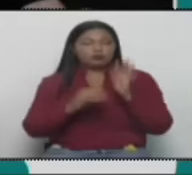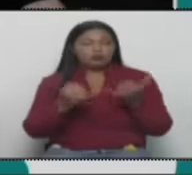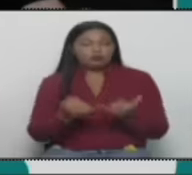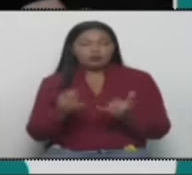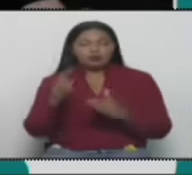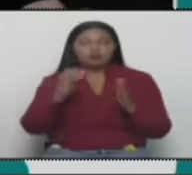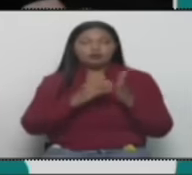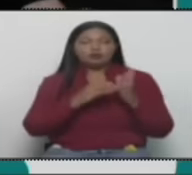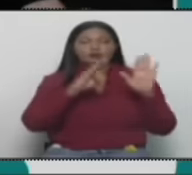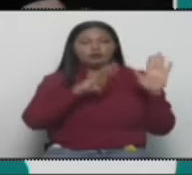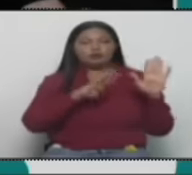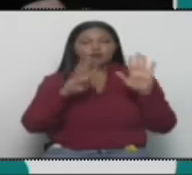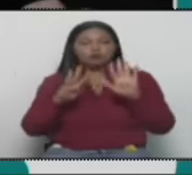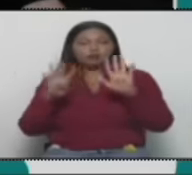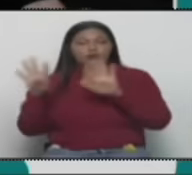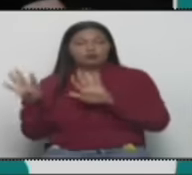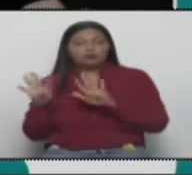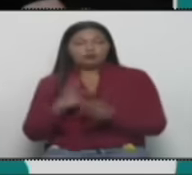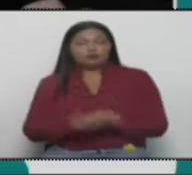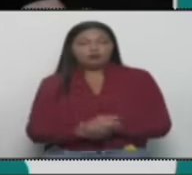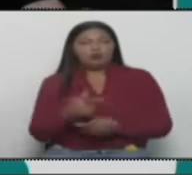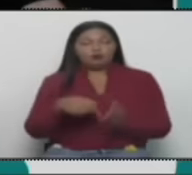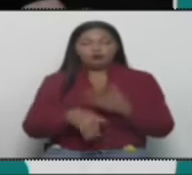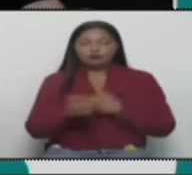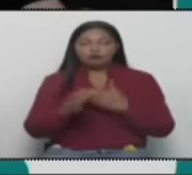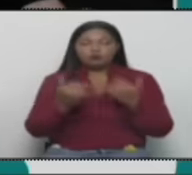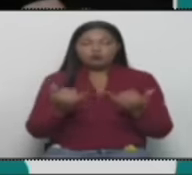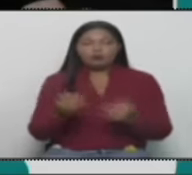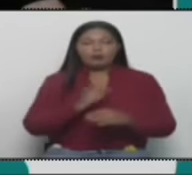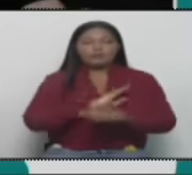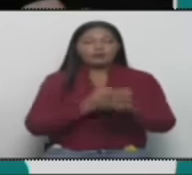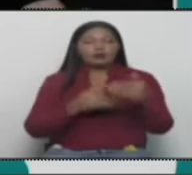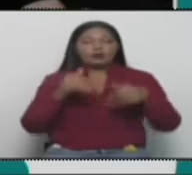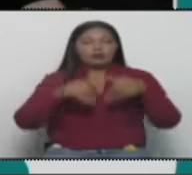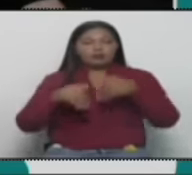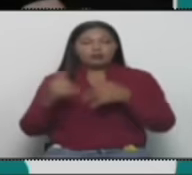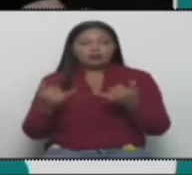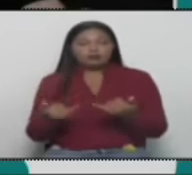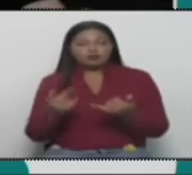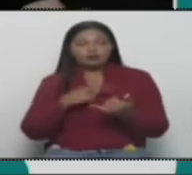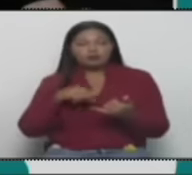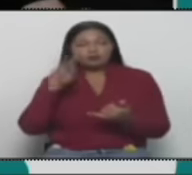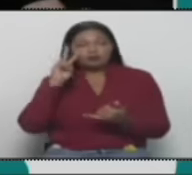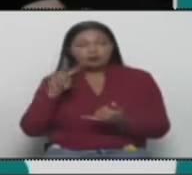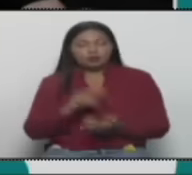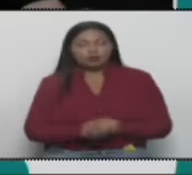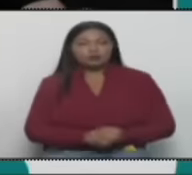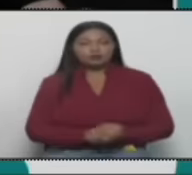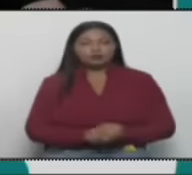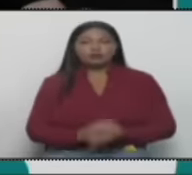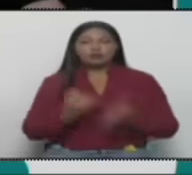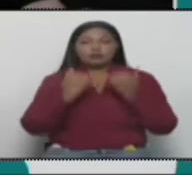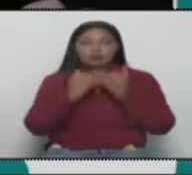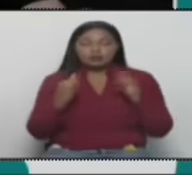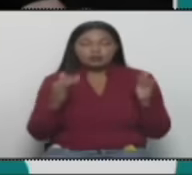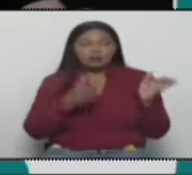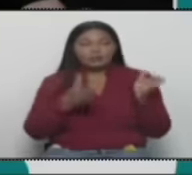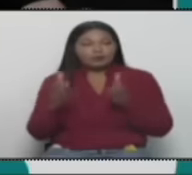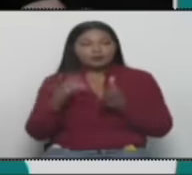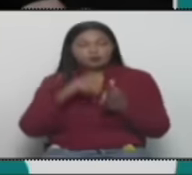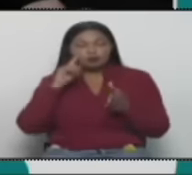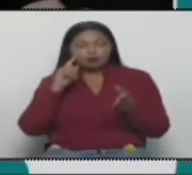1999, hoy vigente. Es un poder electoral, autónomo, independiente, además con